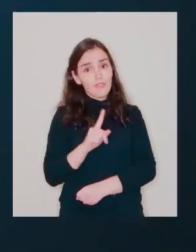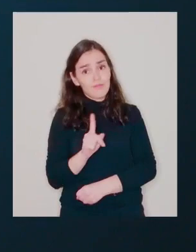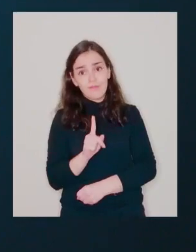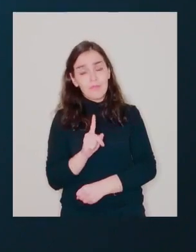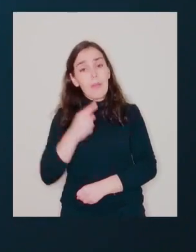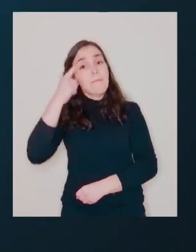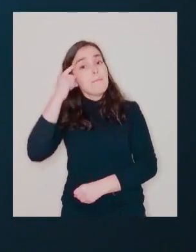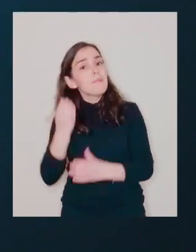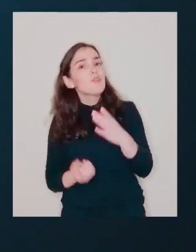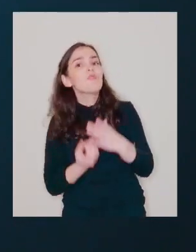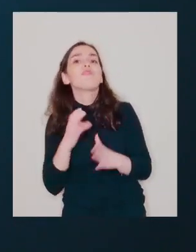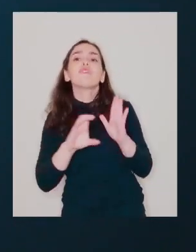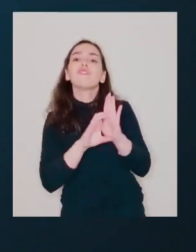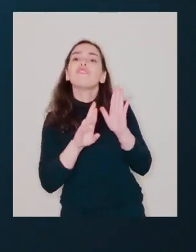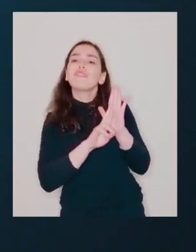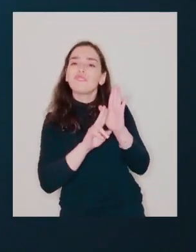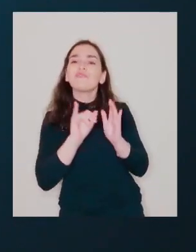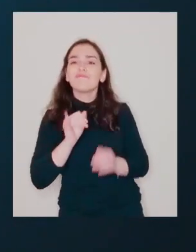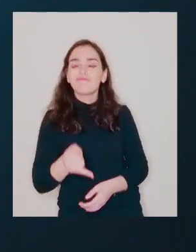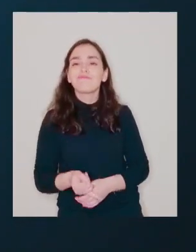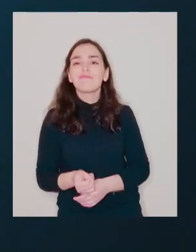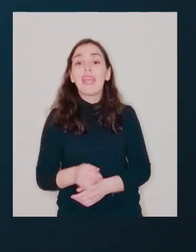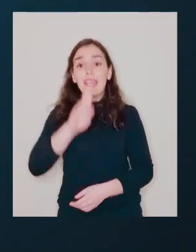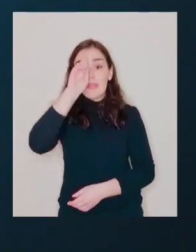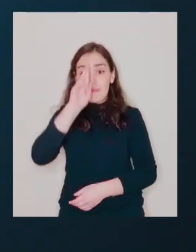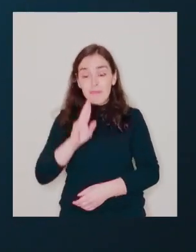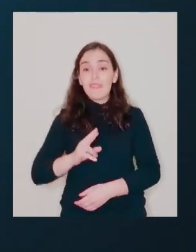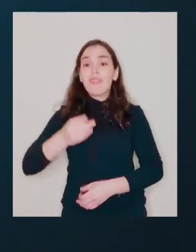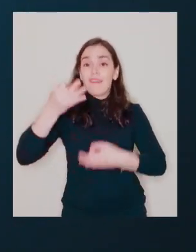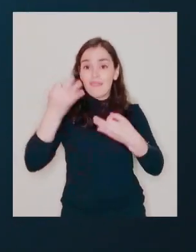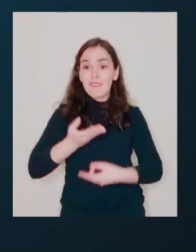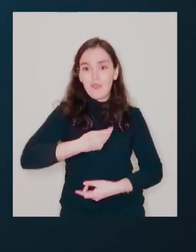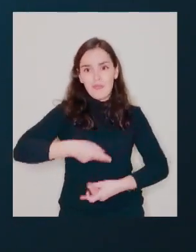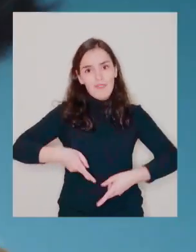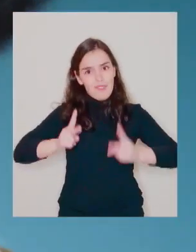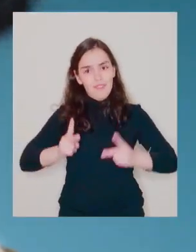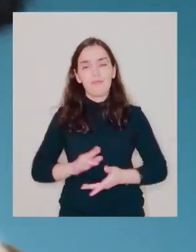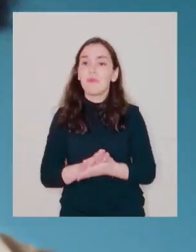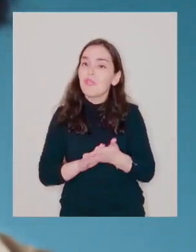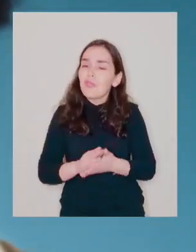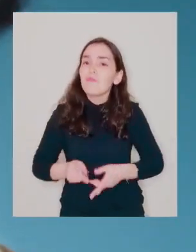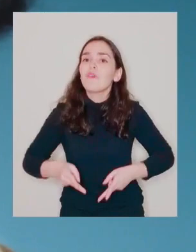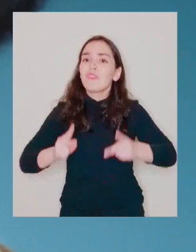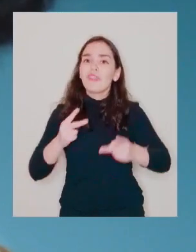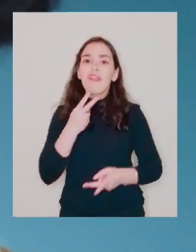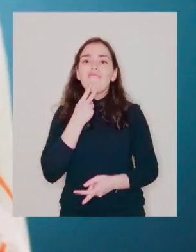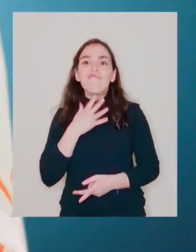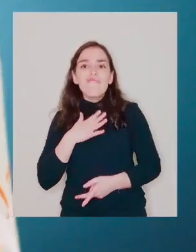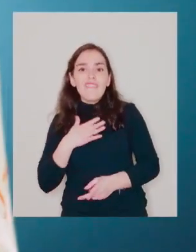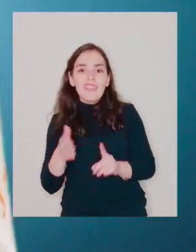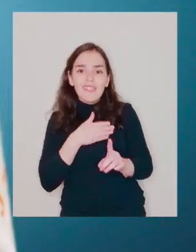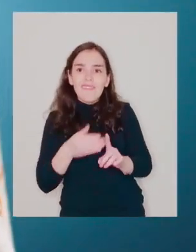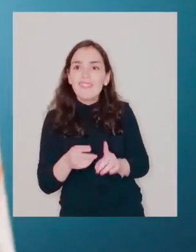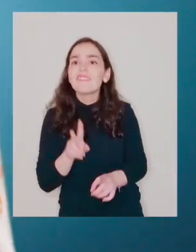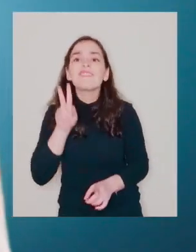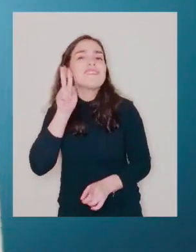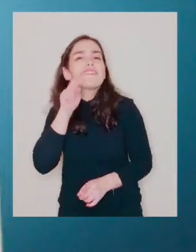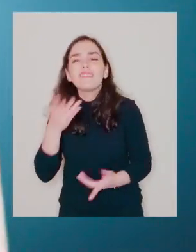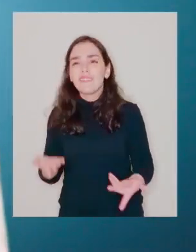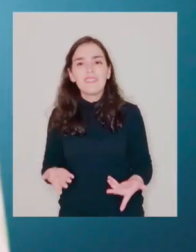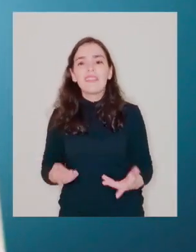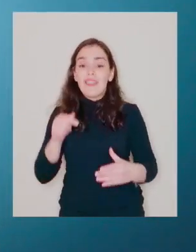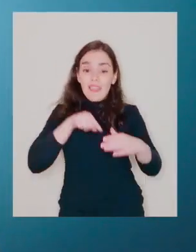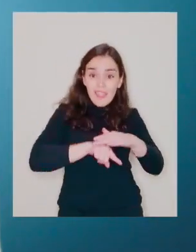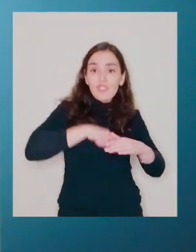se valora Pero la nueva constitución nos reconoce Respeta y garantiza nuestros derechos Por ejemplo nos permitirá Tener una vida